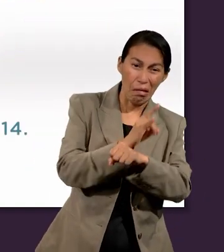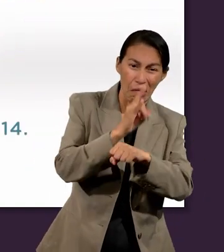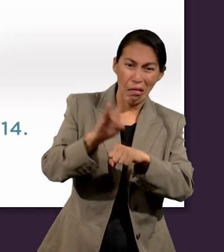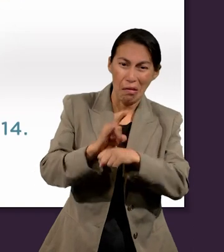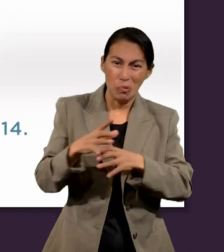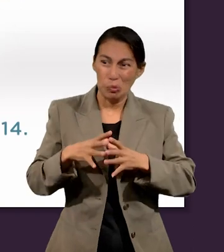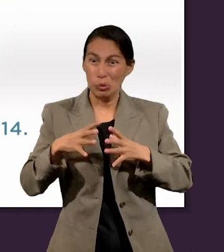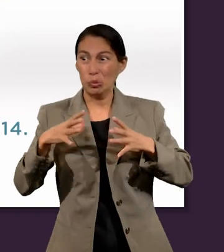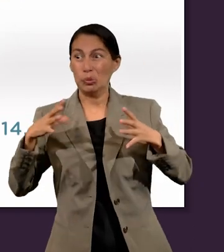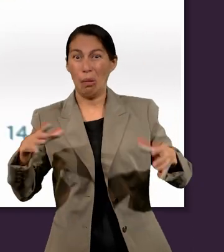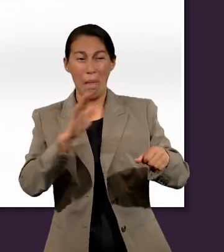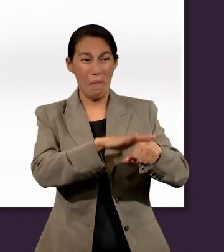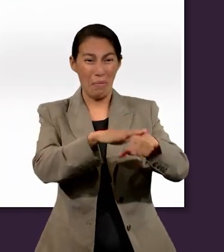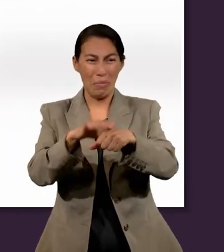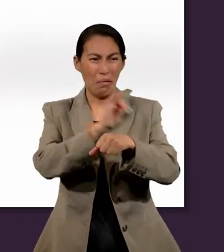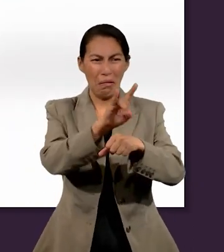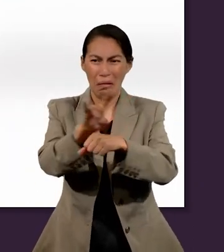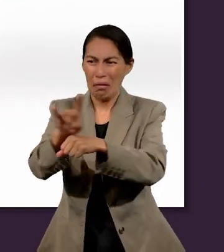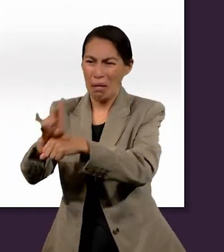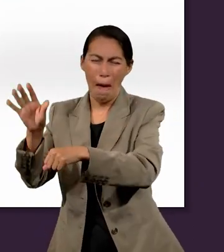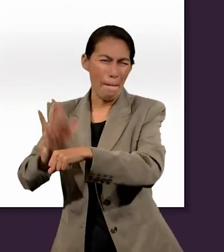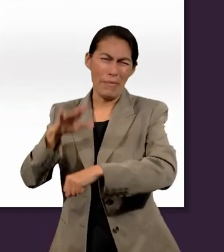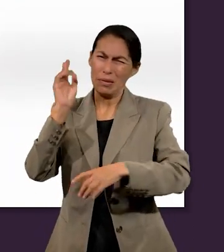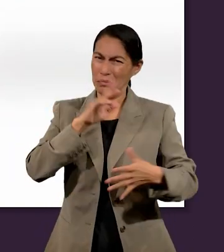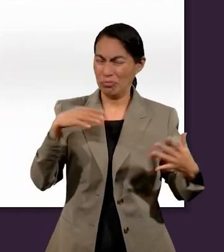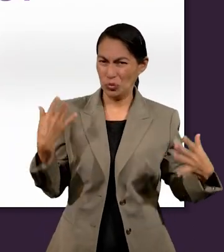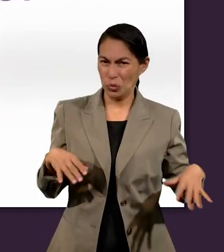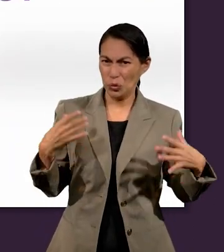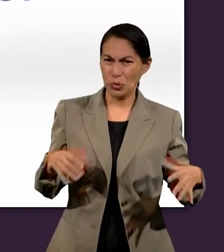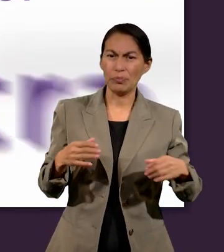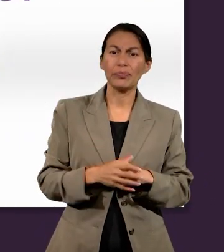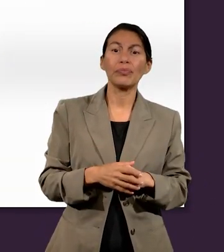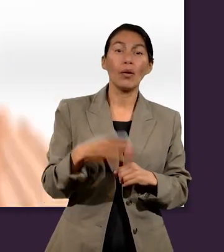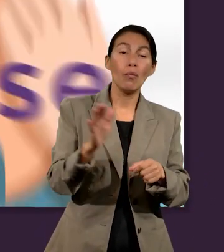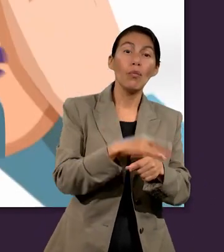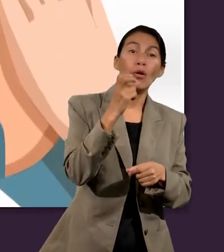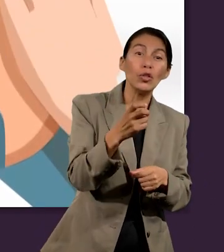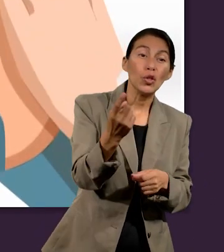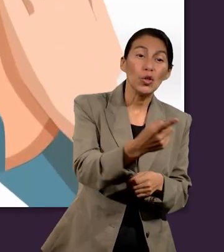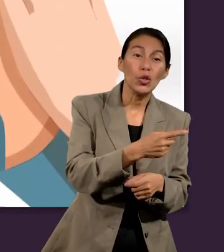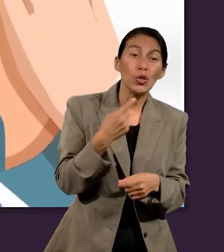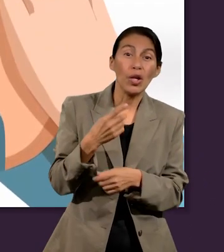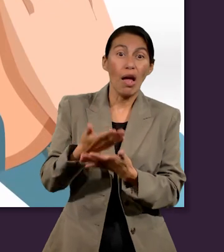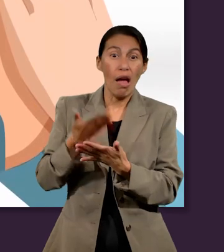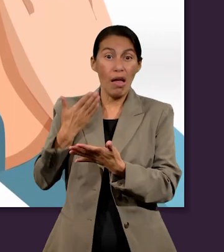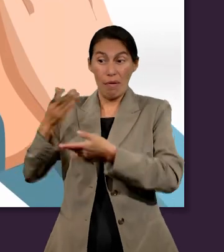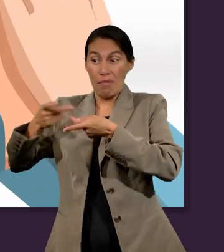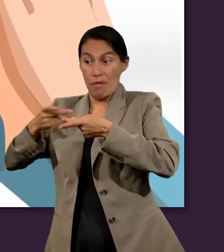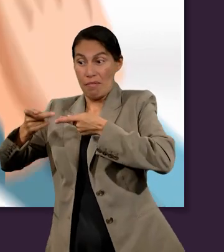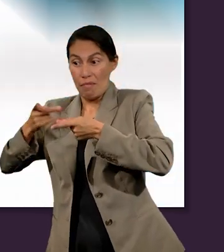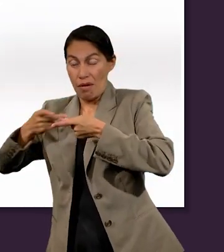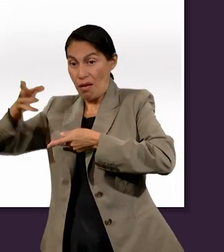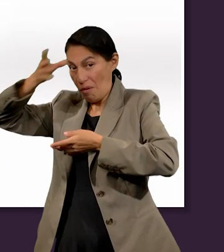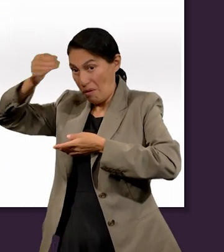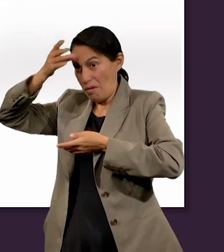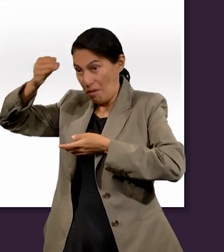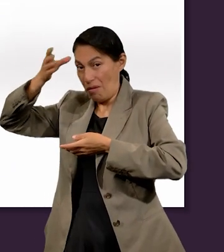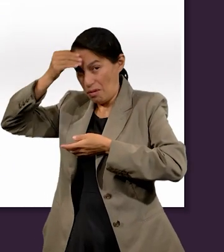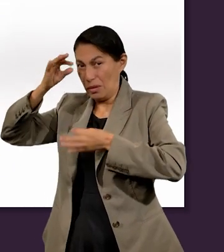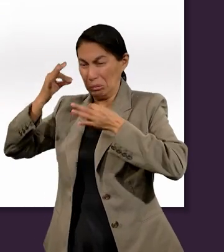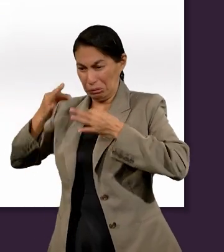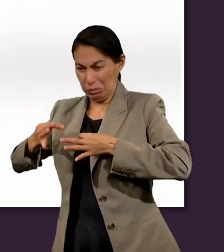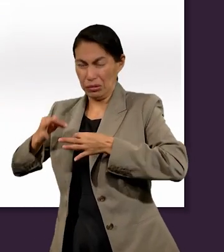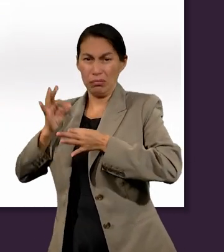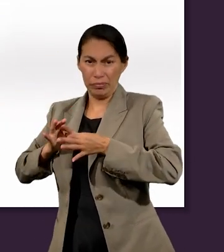crecerá. Por lo tanto, es extremadamente importante tener armas contra ese engaño. Debemos